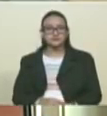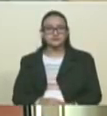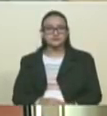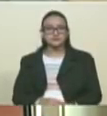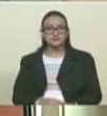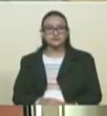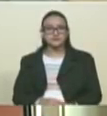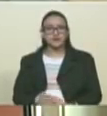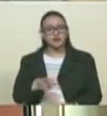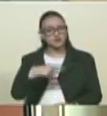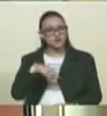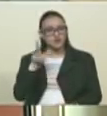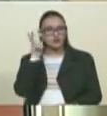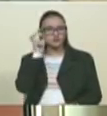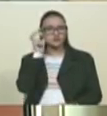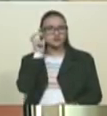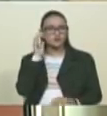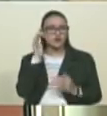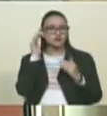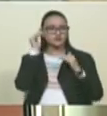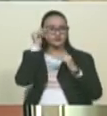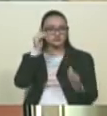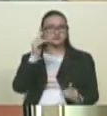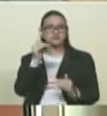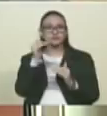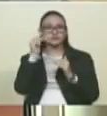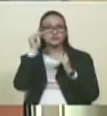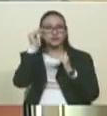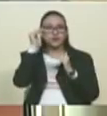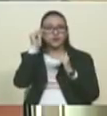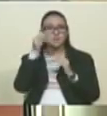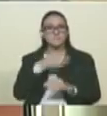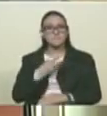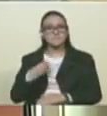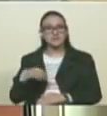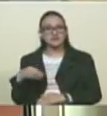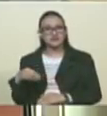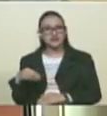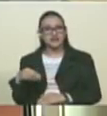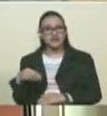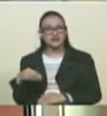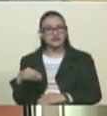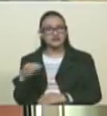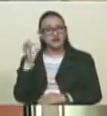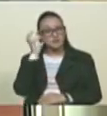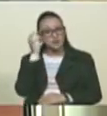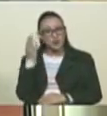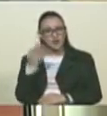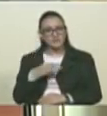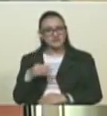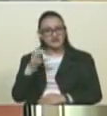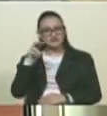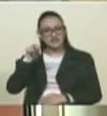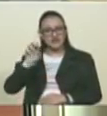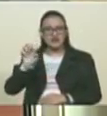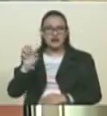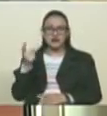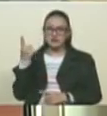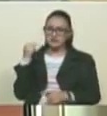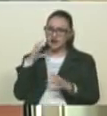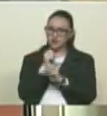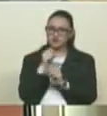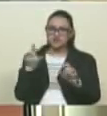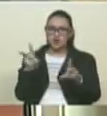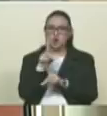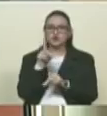nosotros escuchamos con mucha atención a la presidenta del Poder Electoral, doctora Tibisela Lucena, la noche de anoche, a las 8